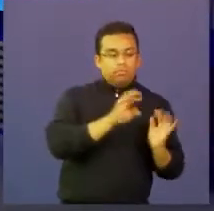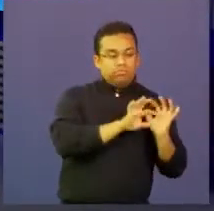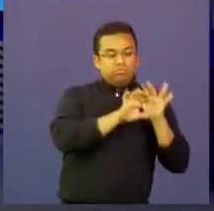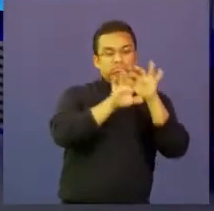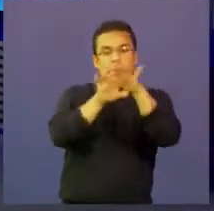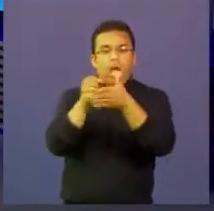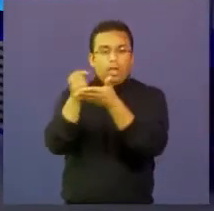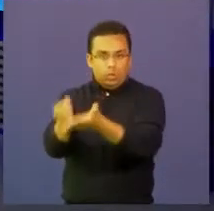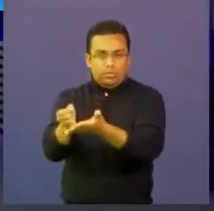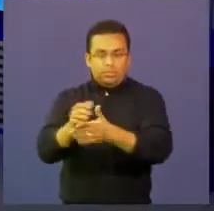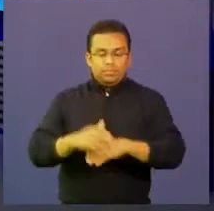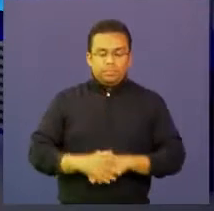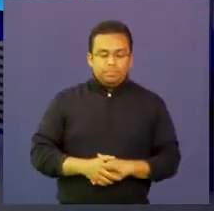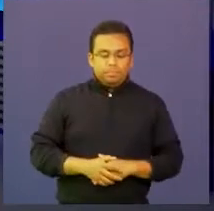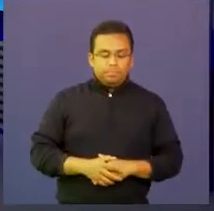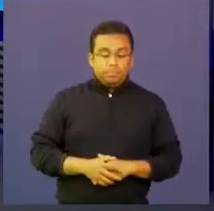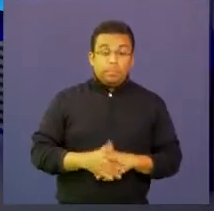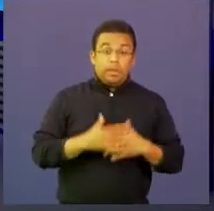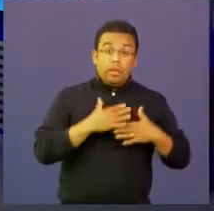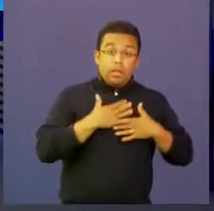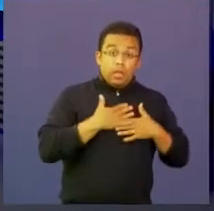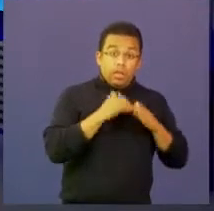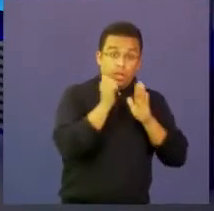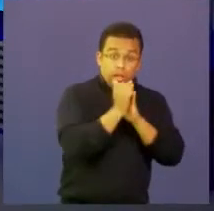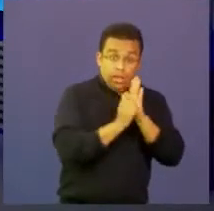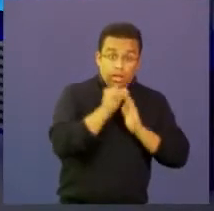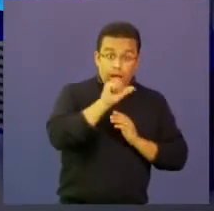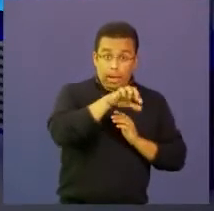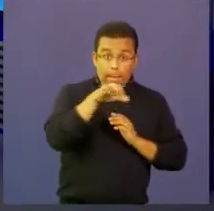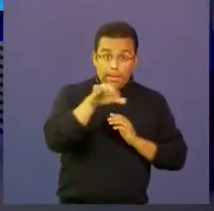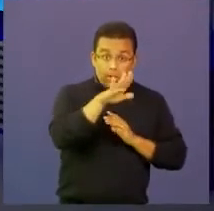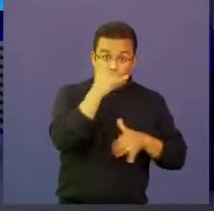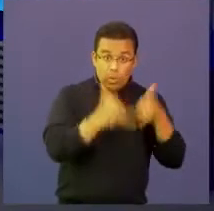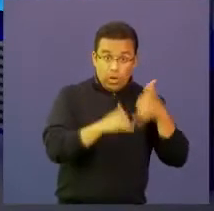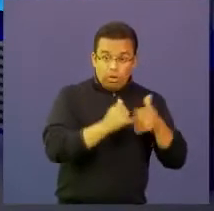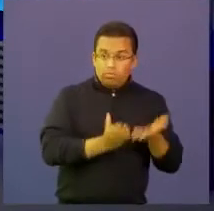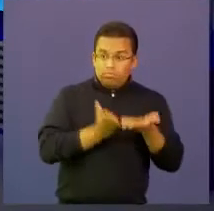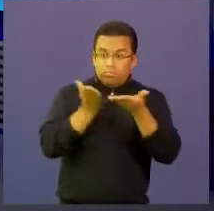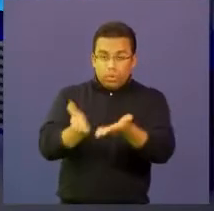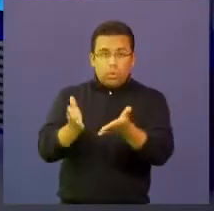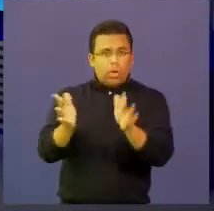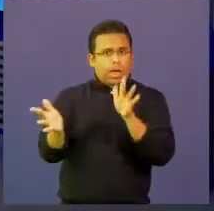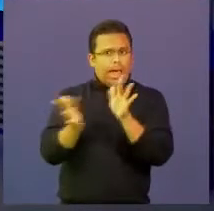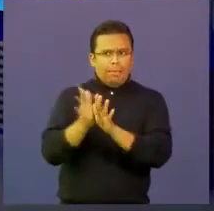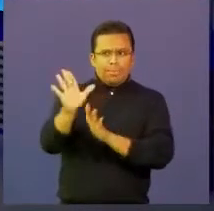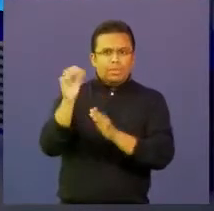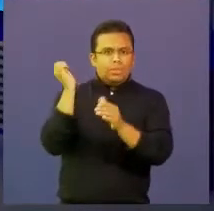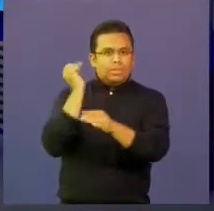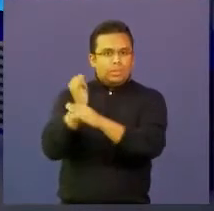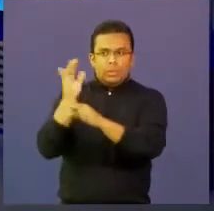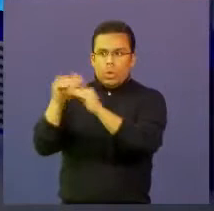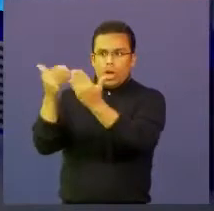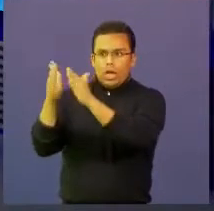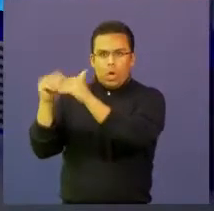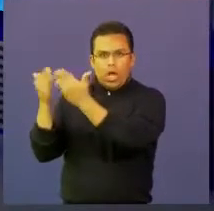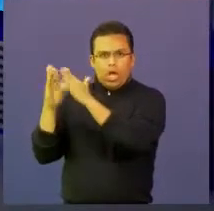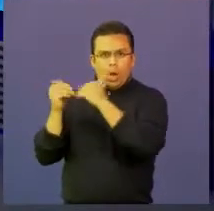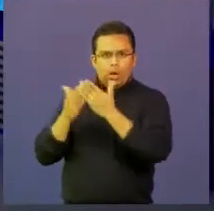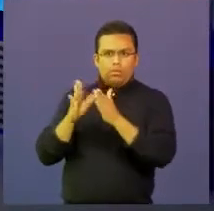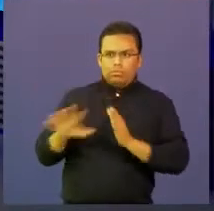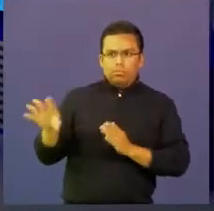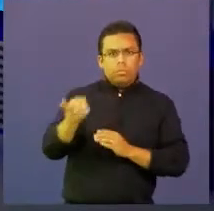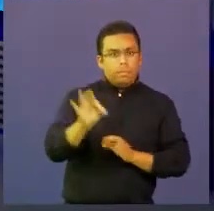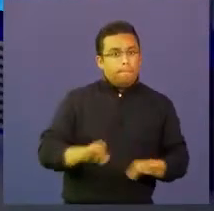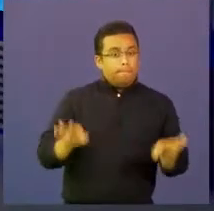para procesos de aprendizaje que están intrínsecamente relacionados con las capacidades de la institución. En ese proceso, en el desarrollo del